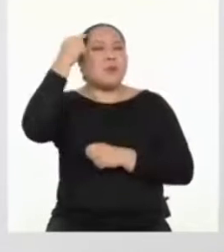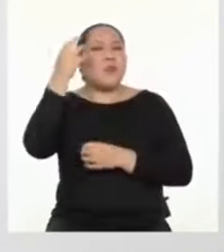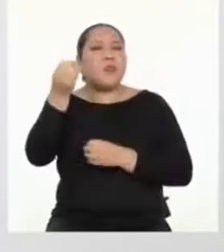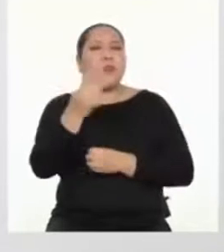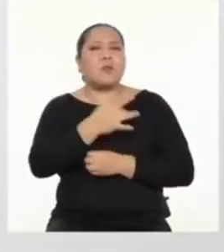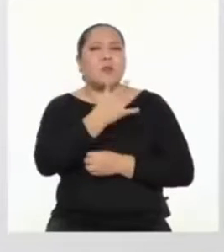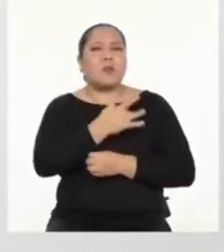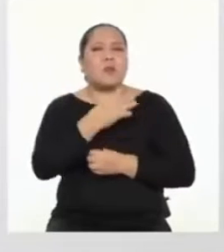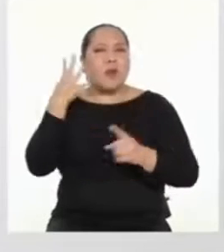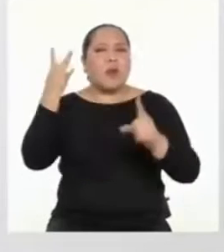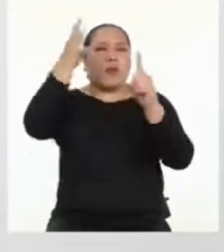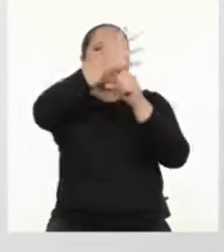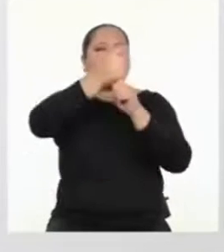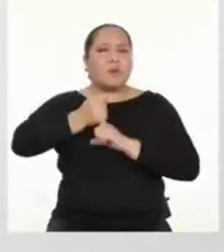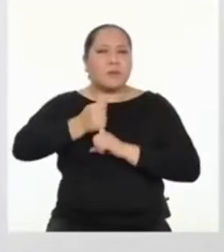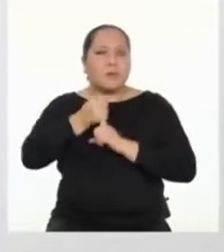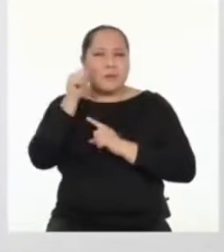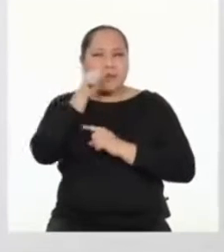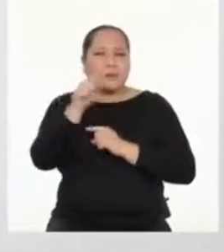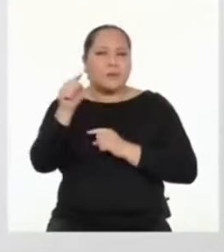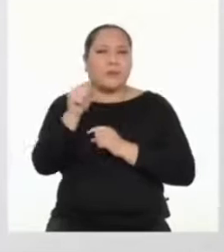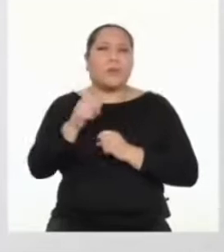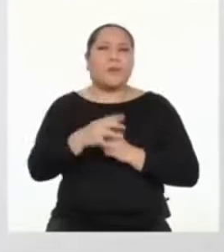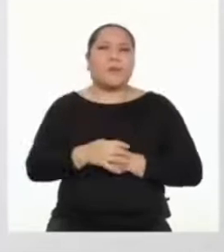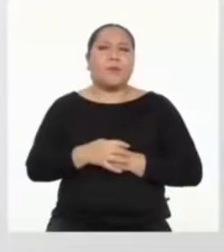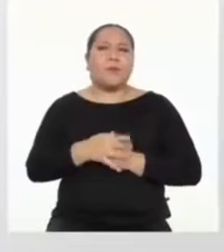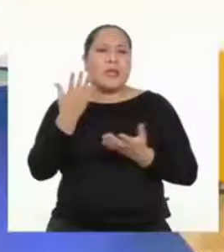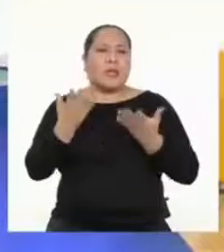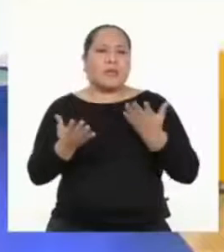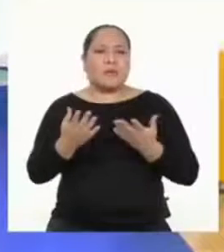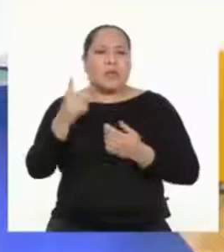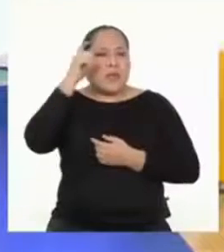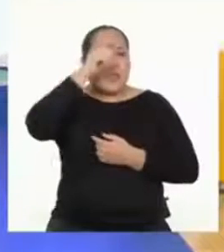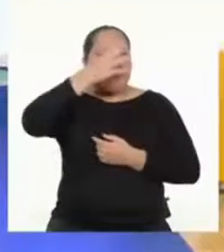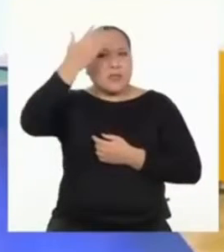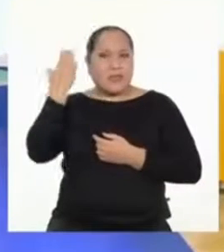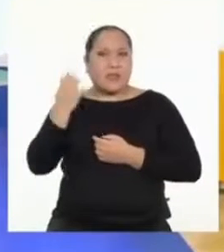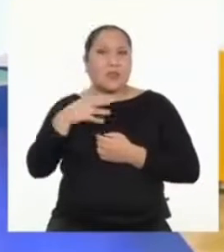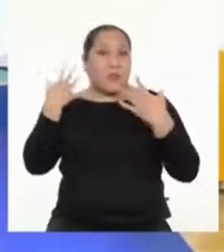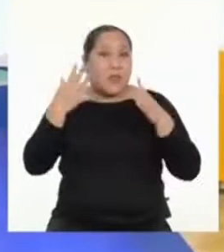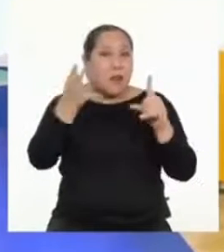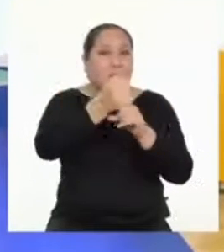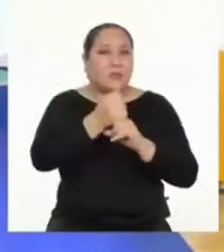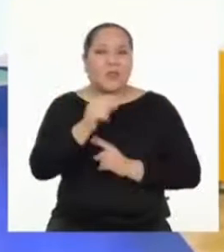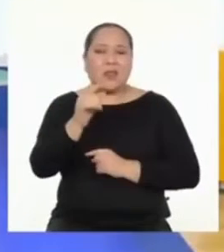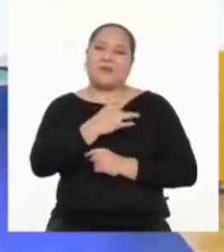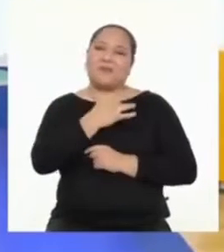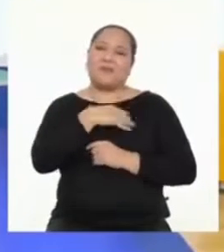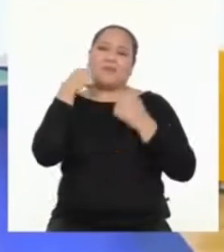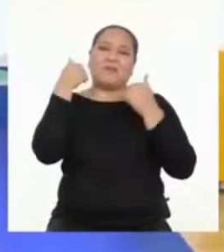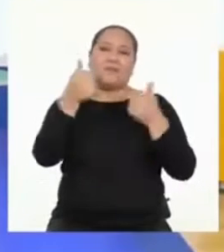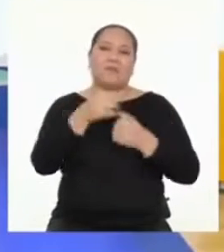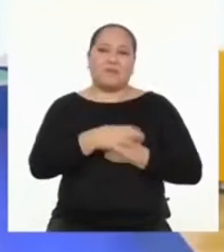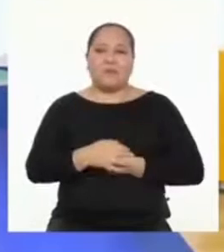siente cuando logran algo que se propusieron y que les resultaba difícil. Es de las mejores sensaciones del